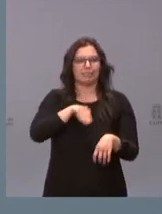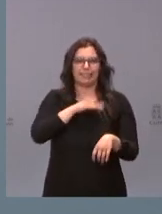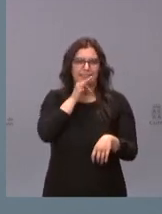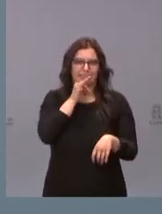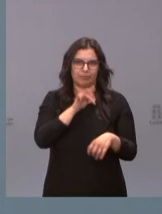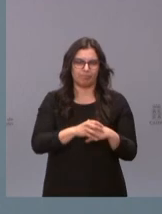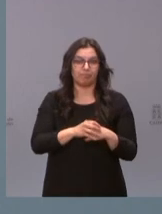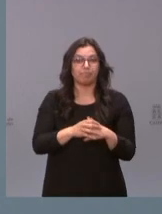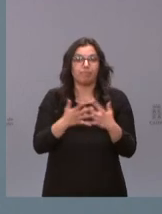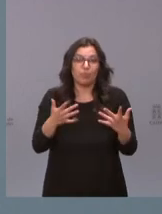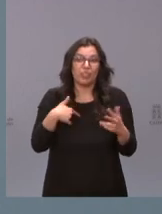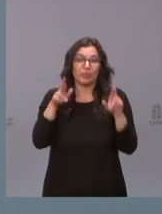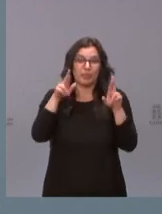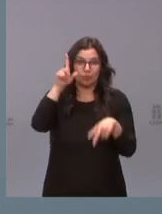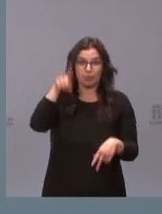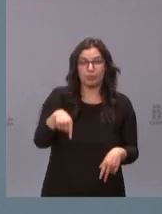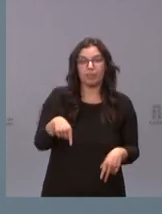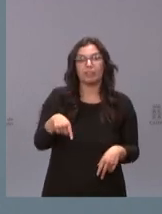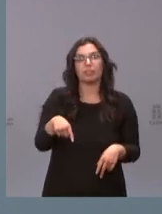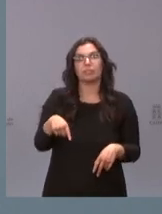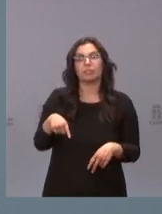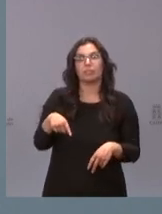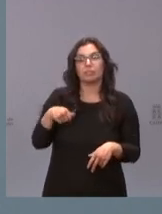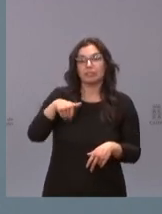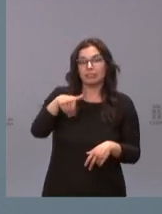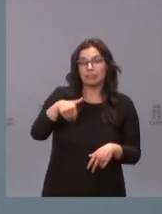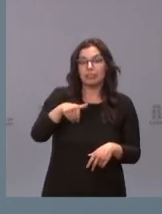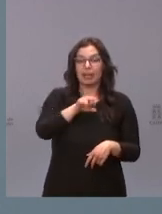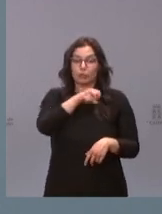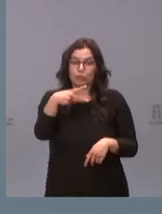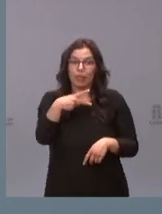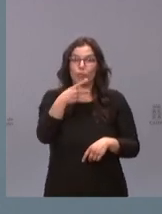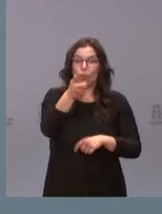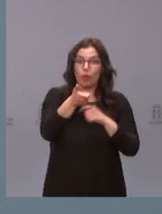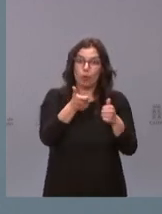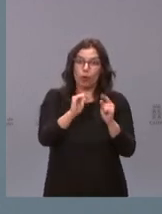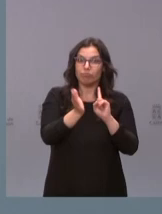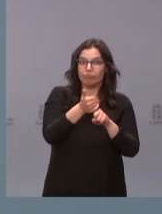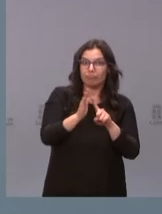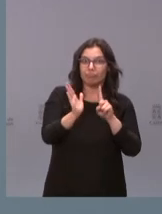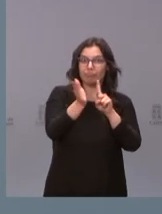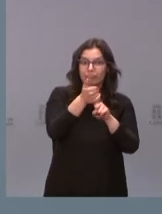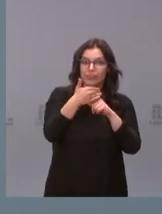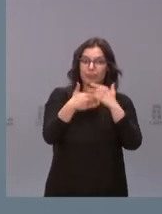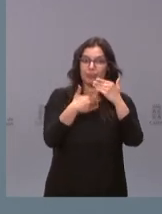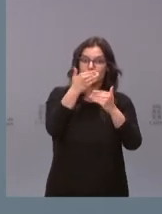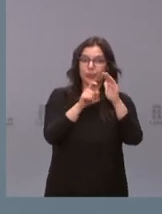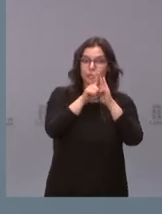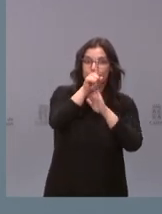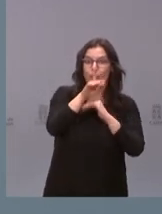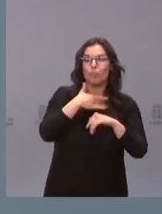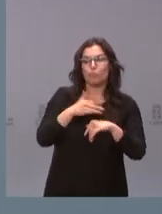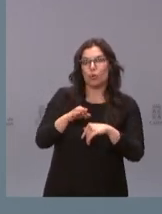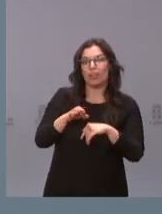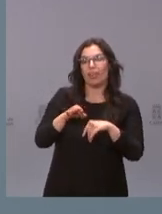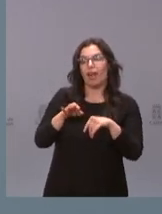da. Por lo tanto, esperamos que cuando vayamos obteniendo resultados, poco a poco, hagamos más atractiva Carrasco